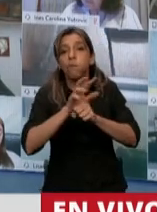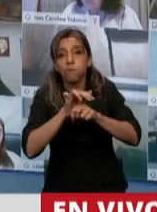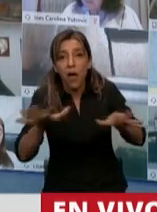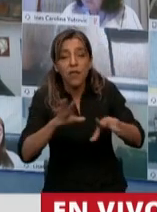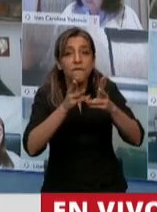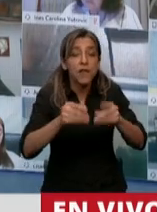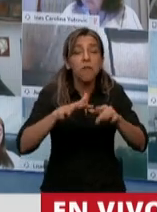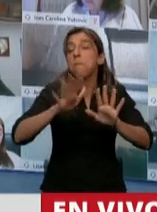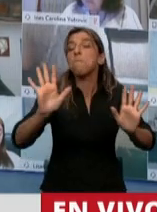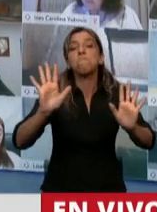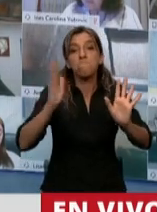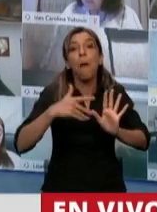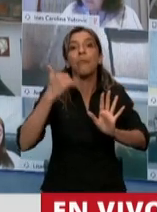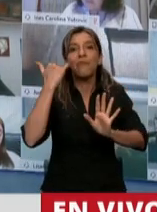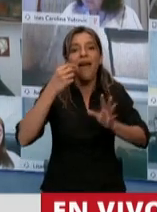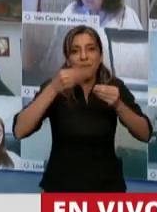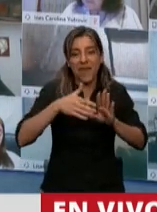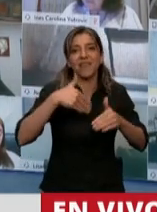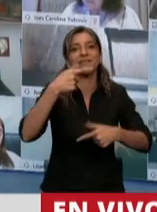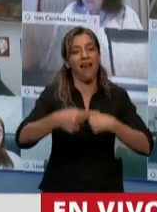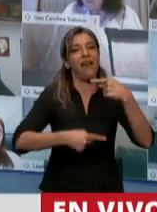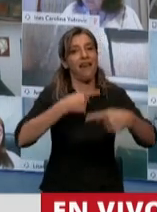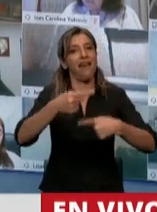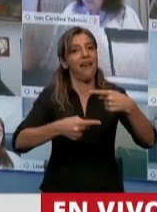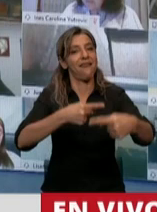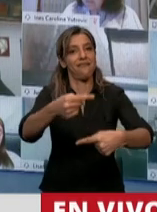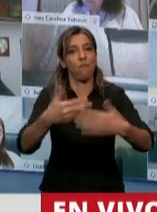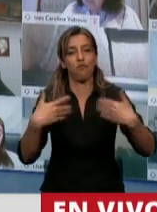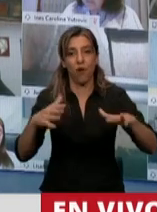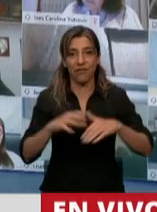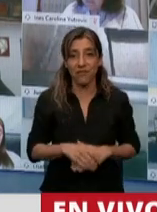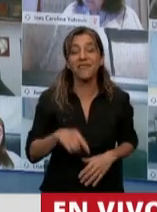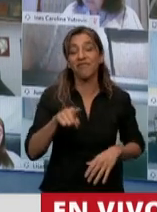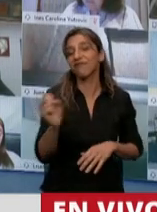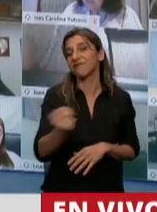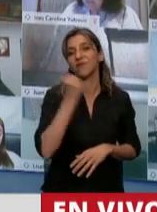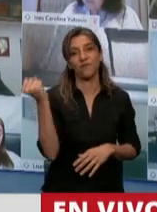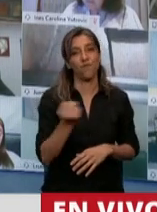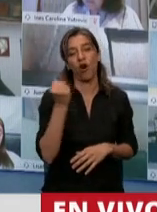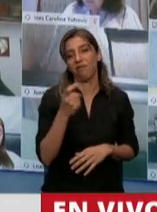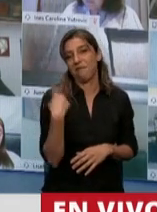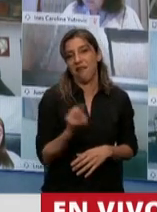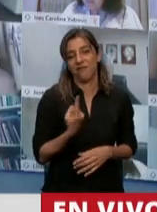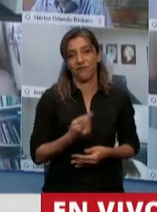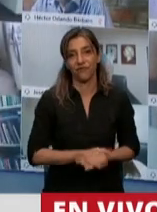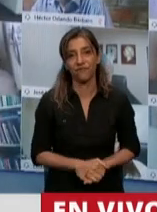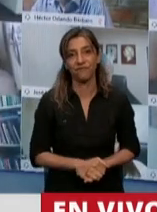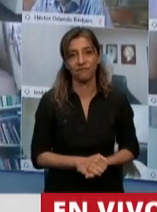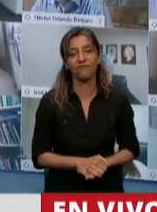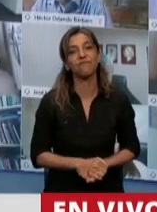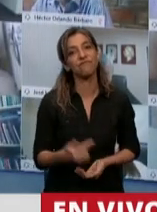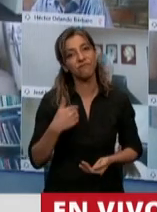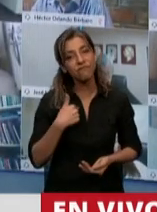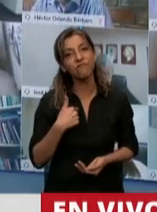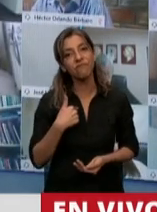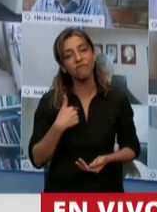realmente de gran pero gran dimensión para todos nosotros. Y realmente yo destaco y